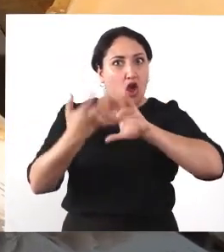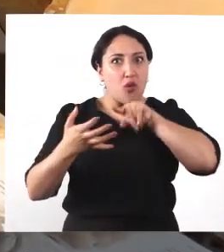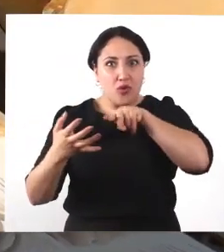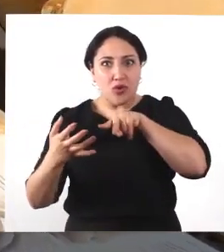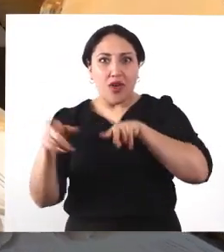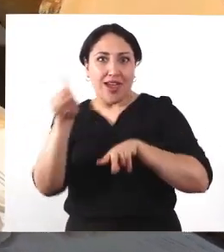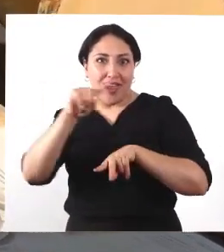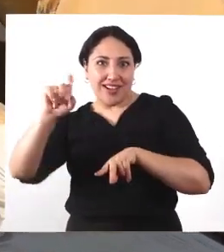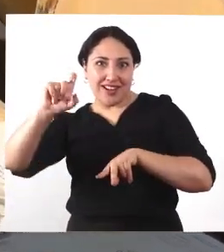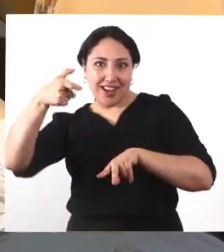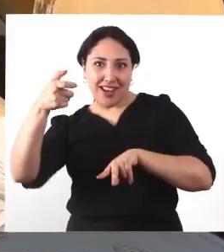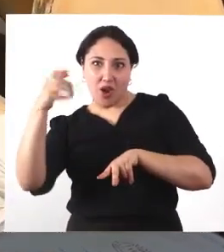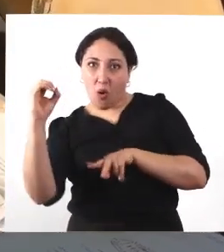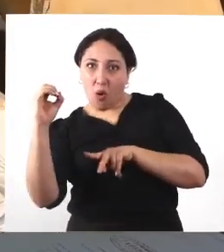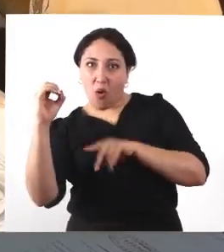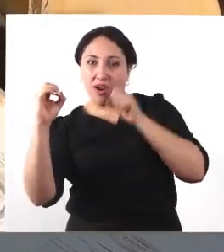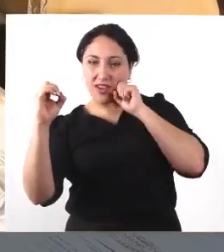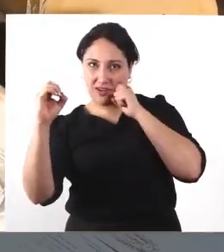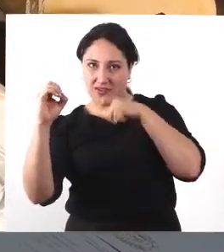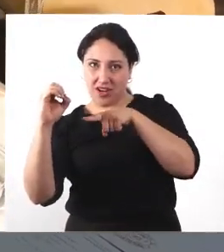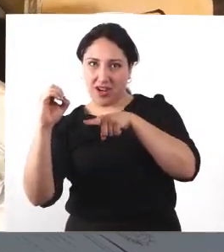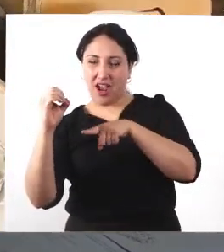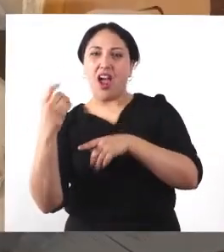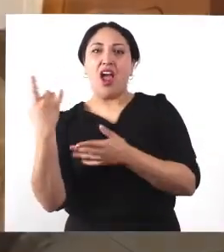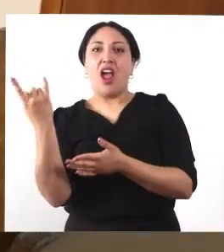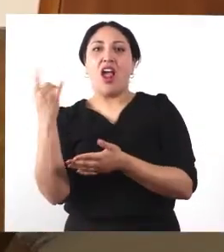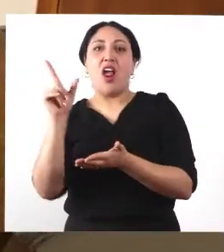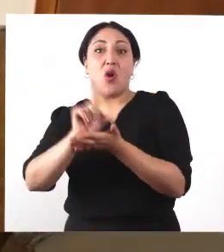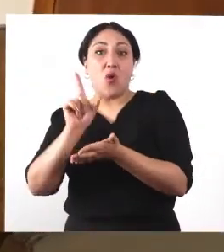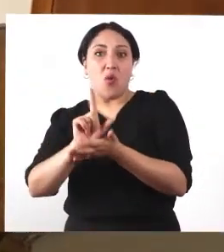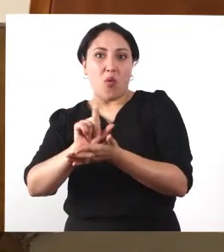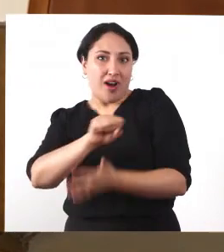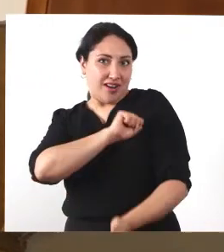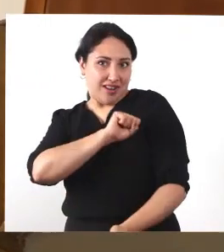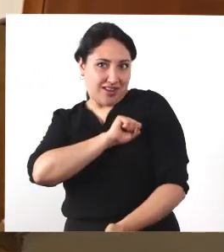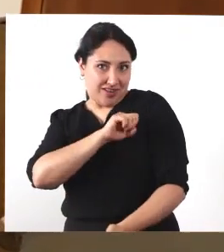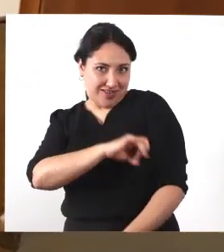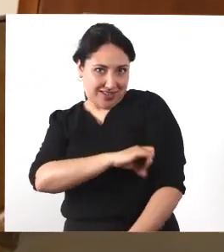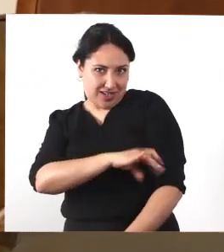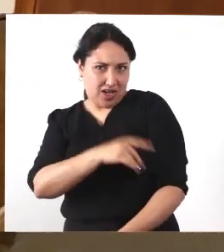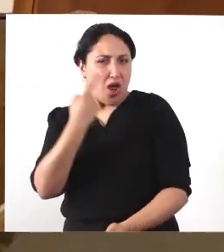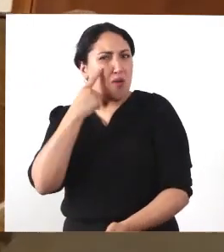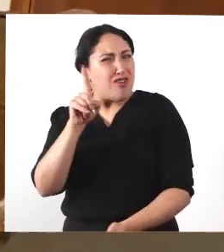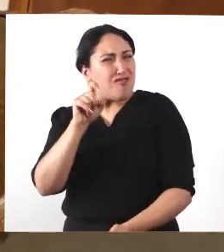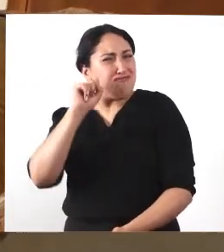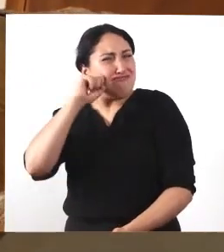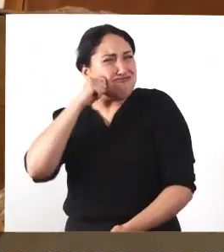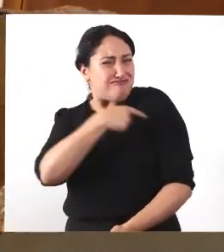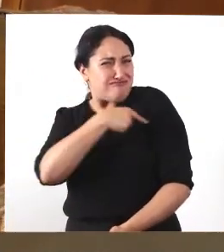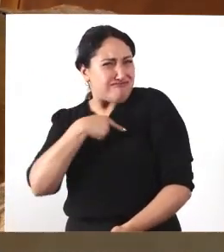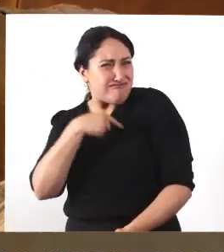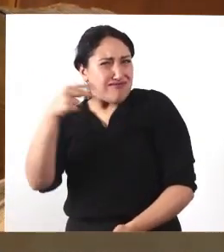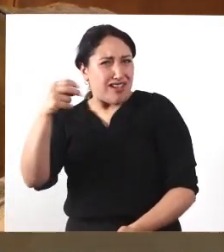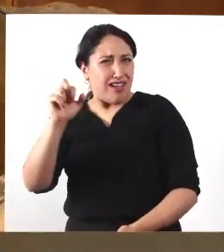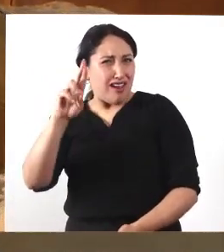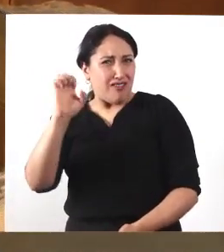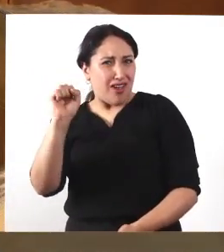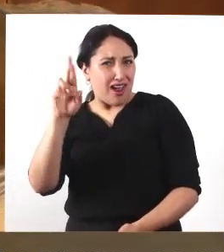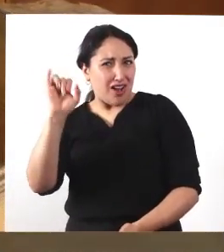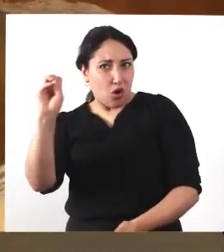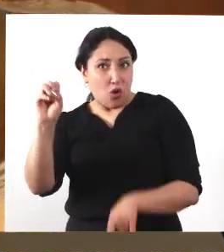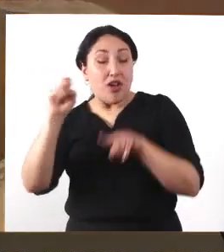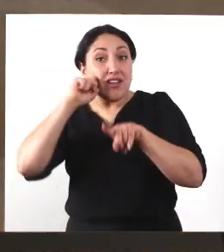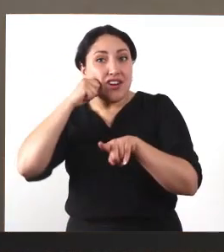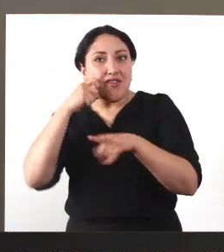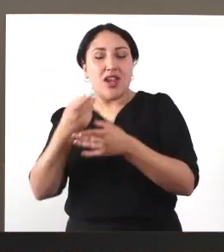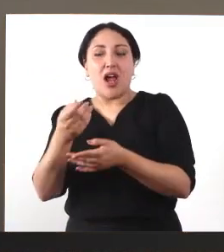que hace referencia a su habitación en la ciudad de Santiago de Chile. Pero nuestros amigos se preguntarán qué es un herbario. Un herbario es una colección de